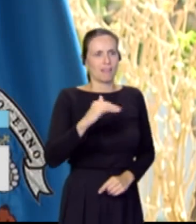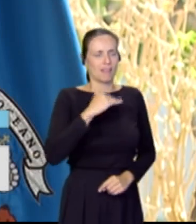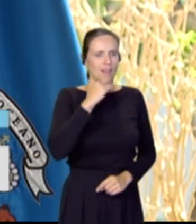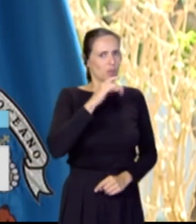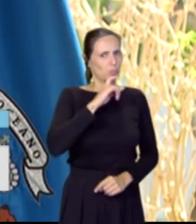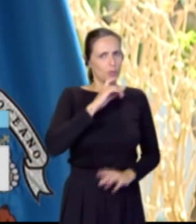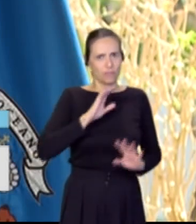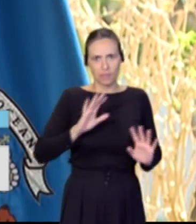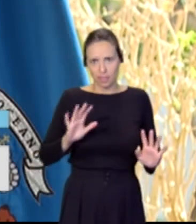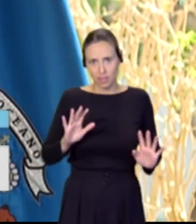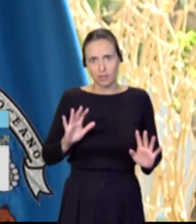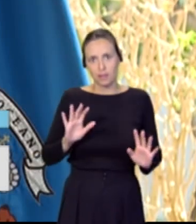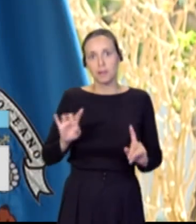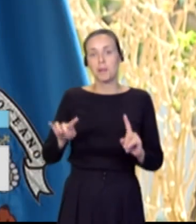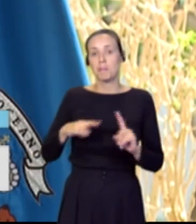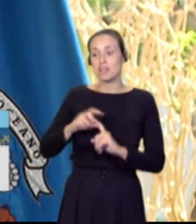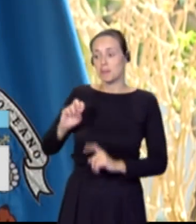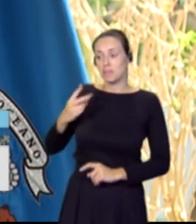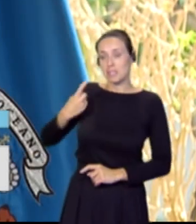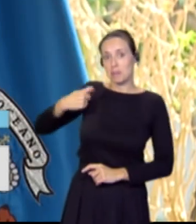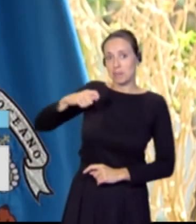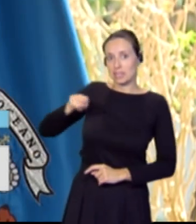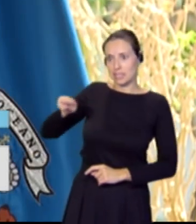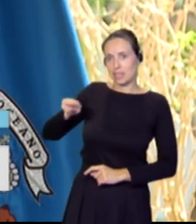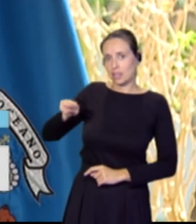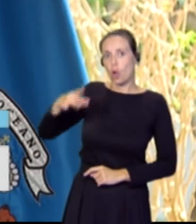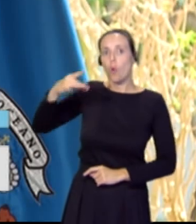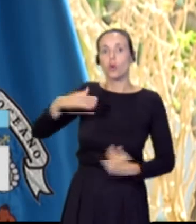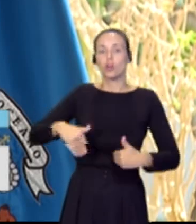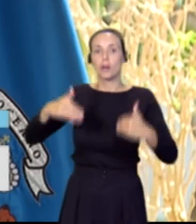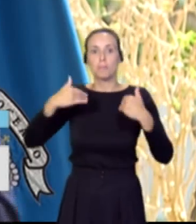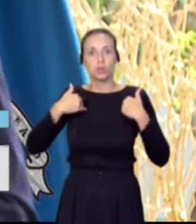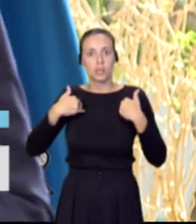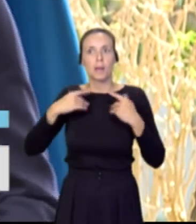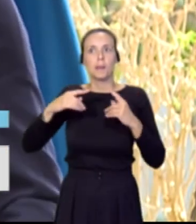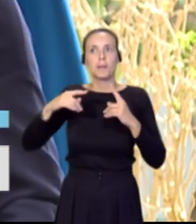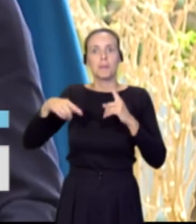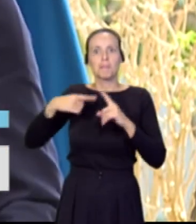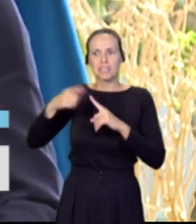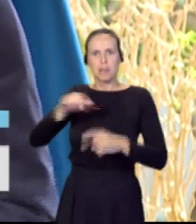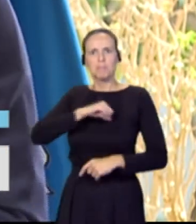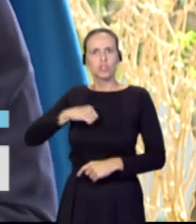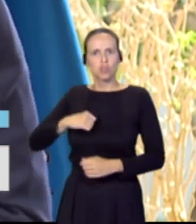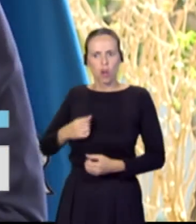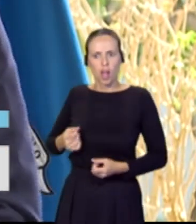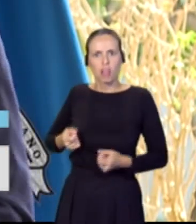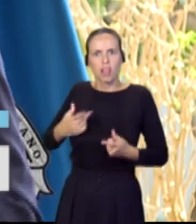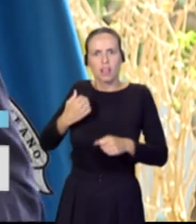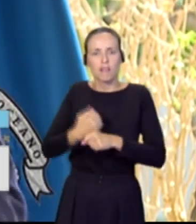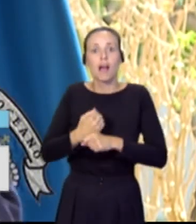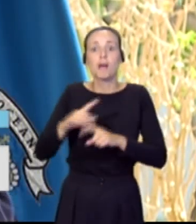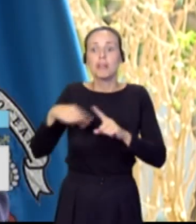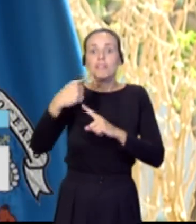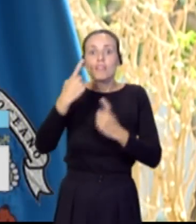y que el vicepresidente no solo dependía de él, sino que se implicó personalmente. Ahora queda su desarrollo. El hecho de que